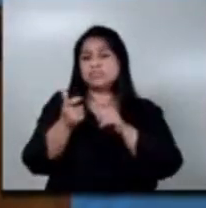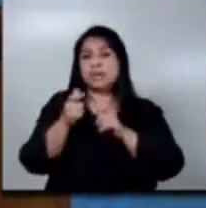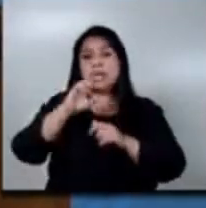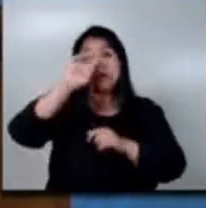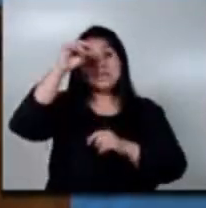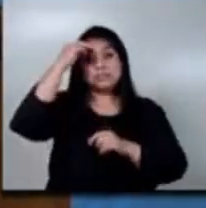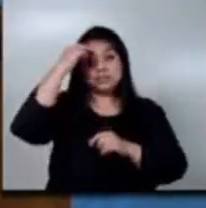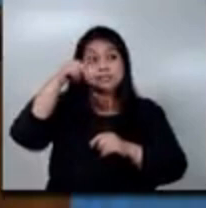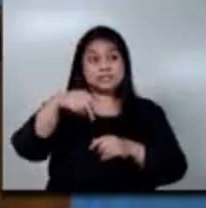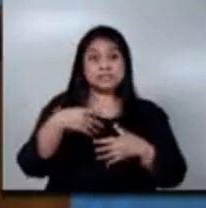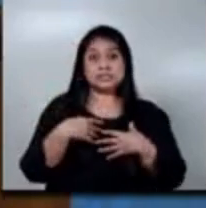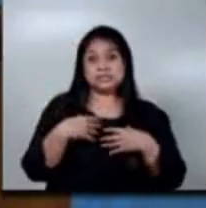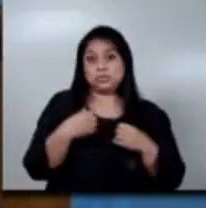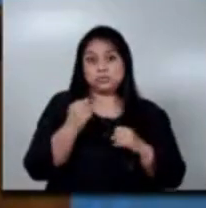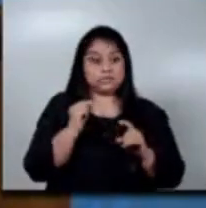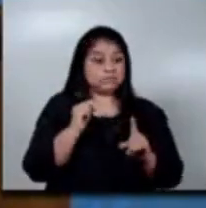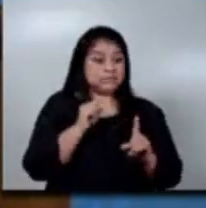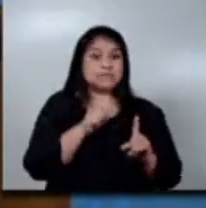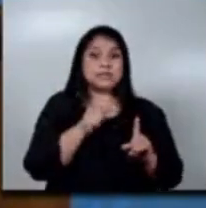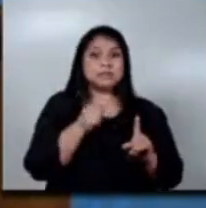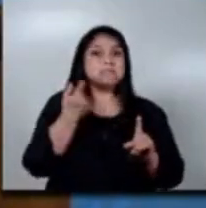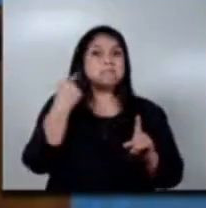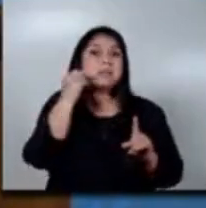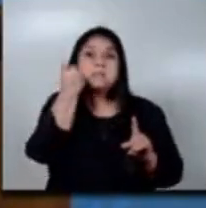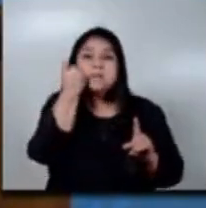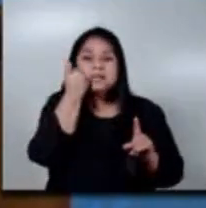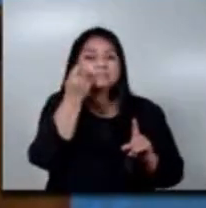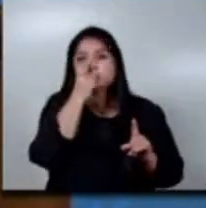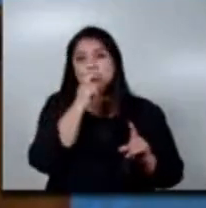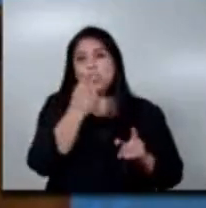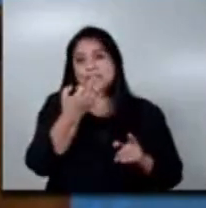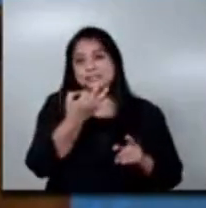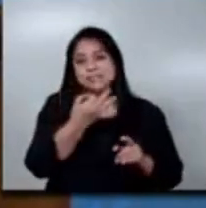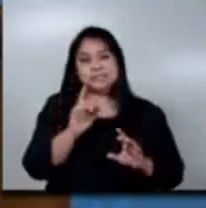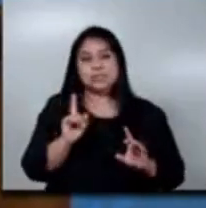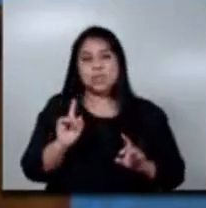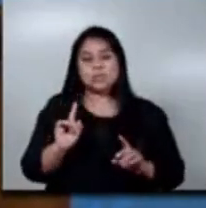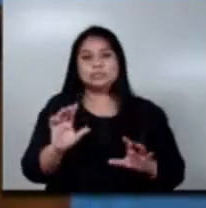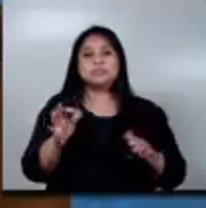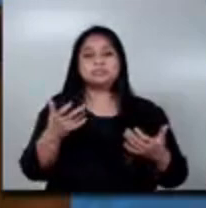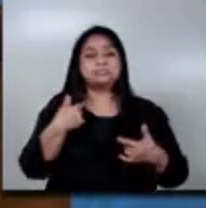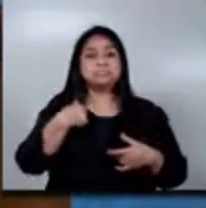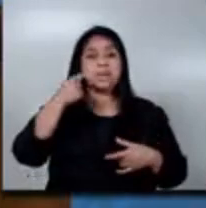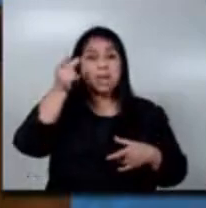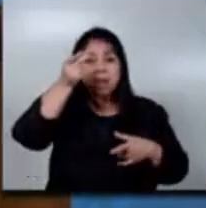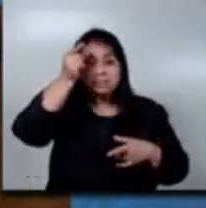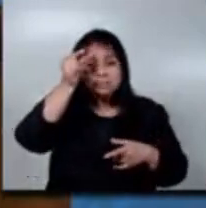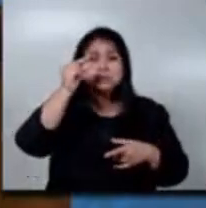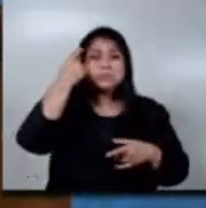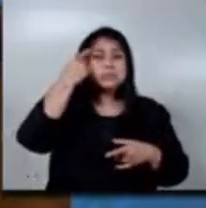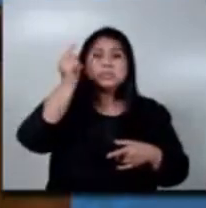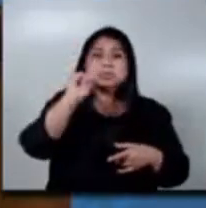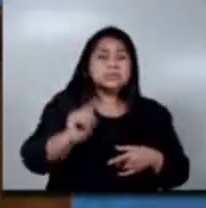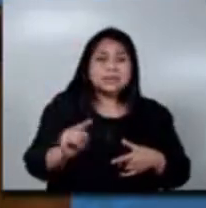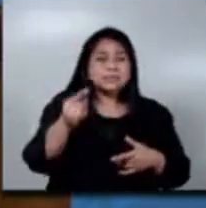sanitarias muy específicas al caso, pues no siempre se tiene. La escasez de conocimientos especializados sobre